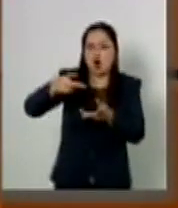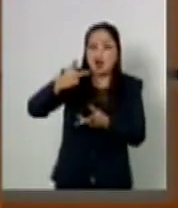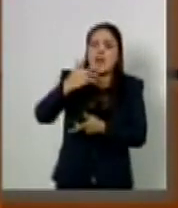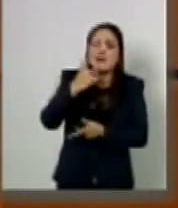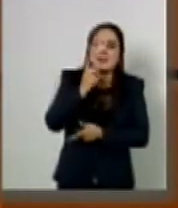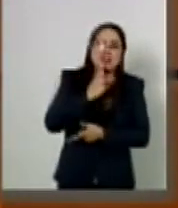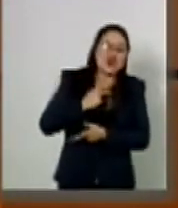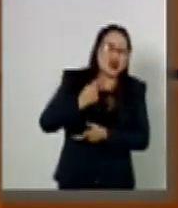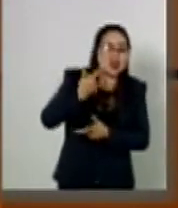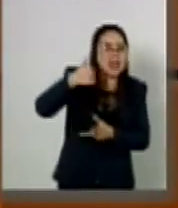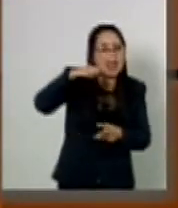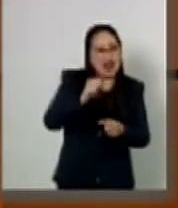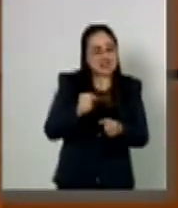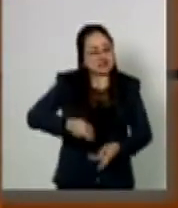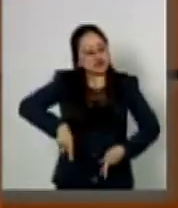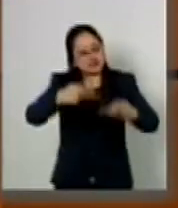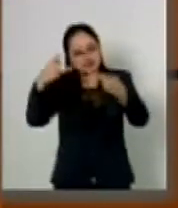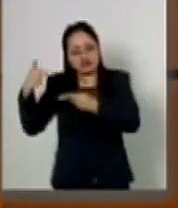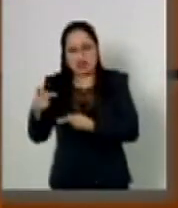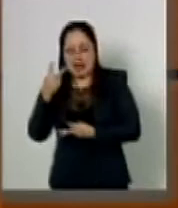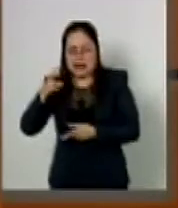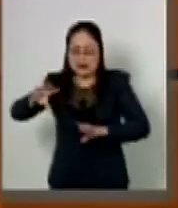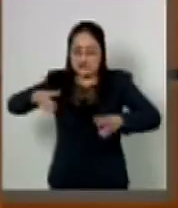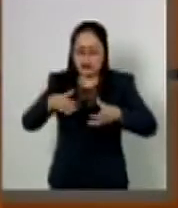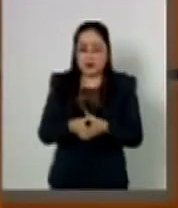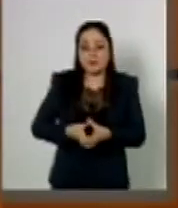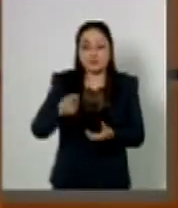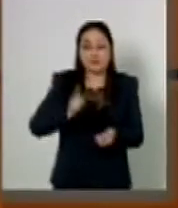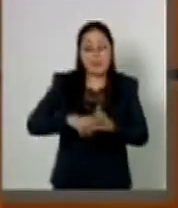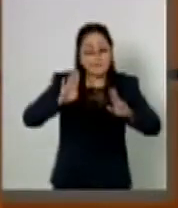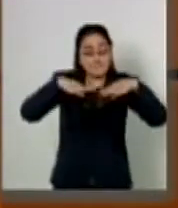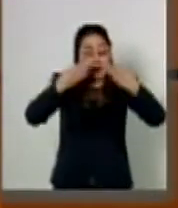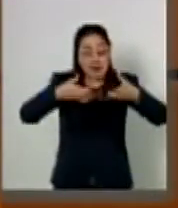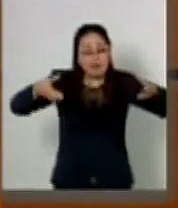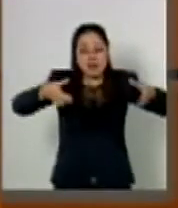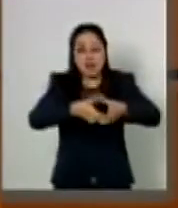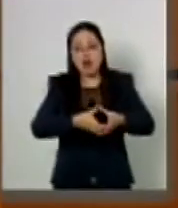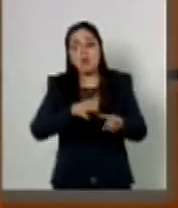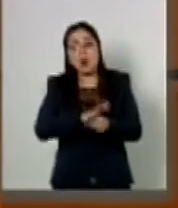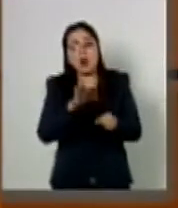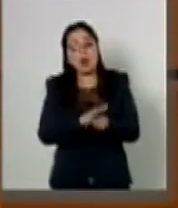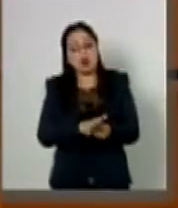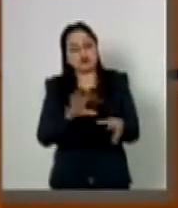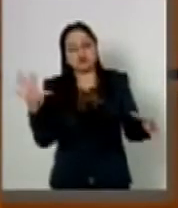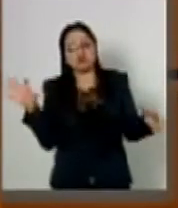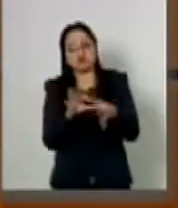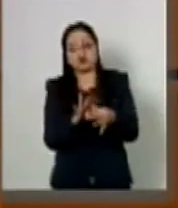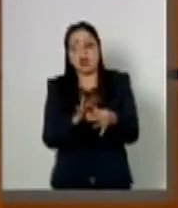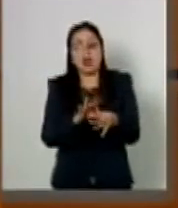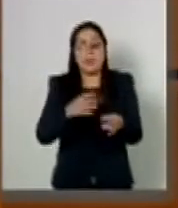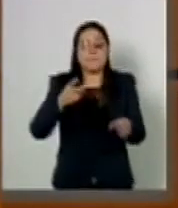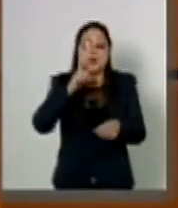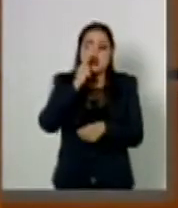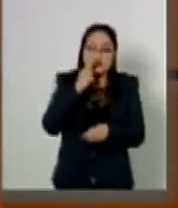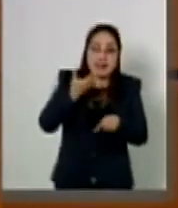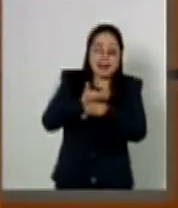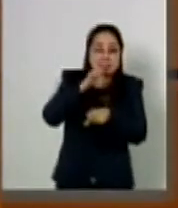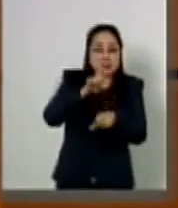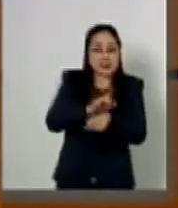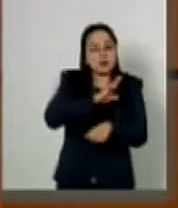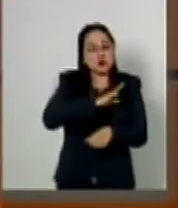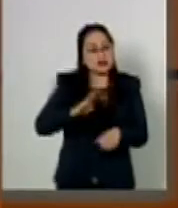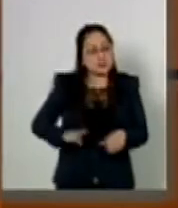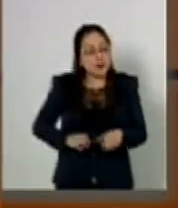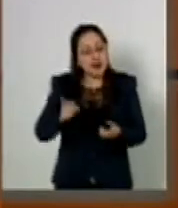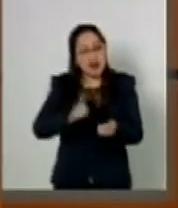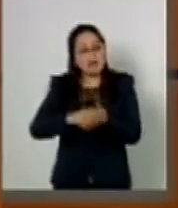recientemente. Las organizaciones criminales han minado policías locales, estatales y municipales. Se